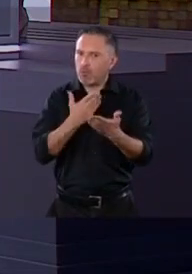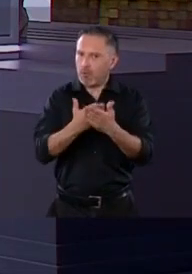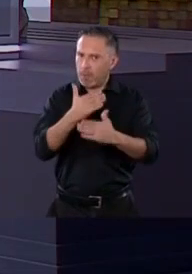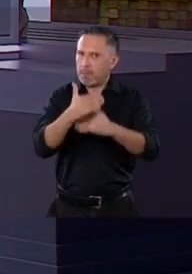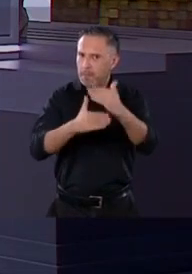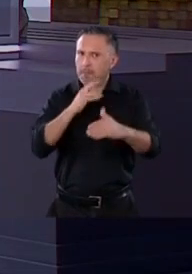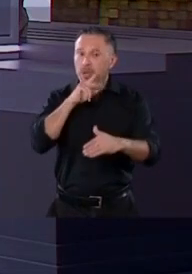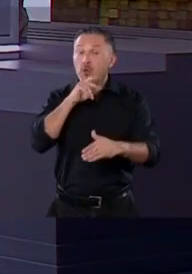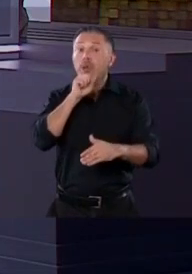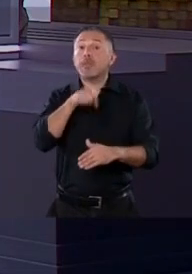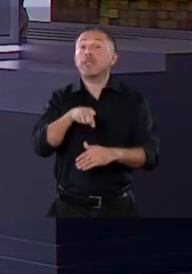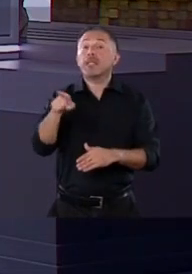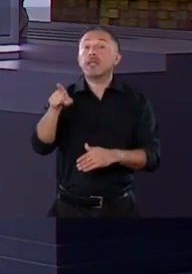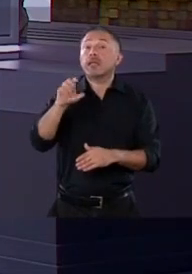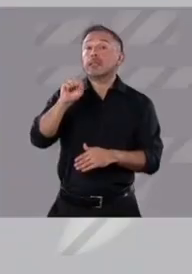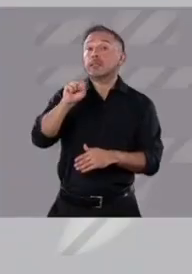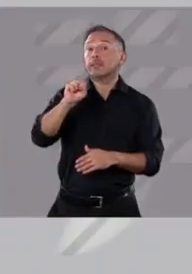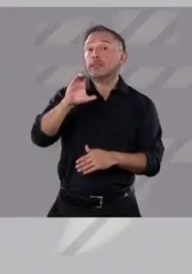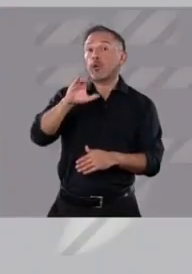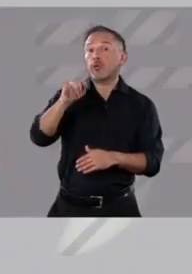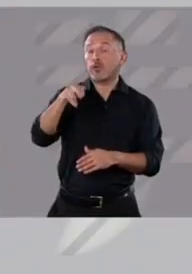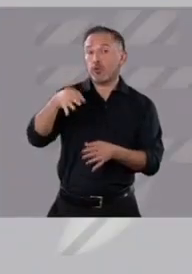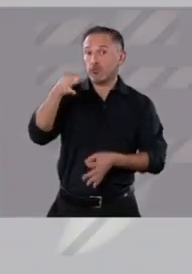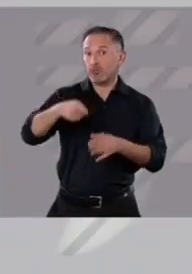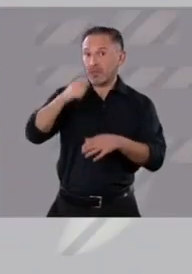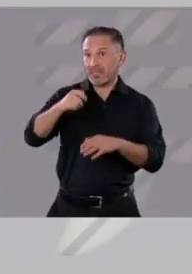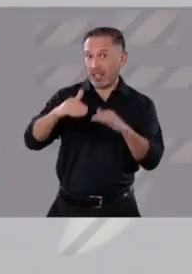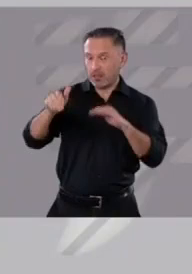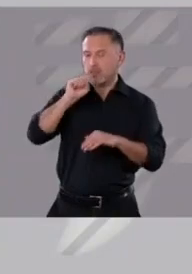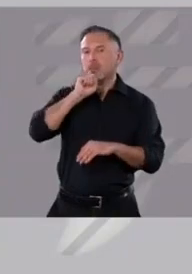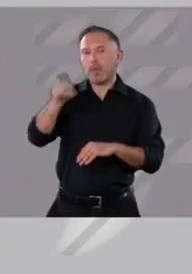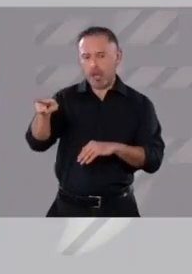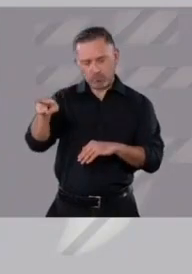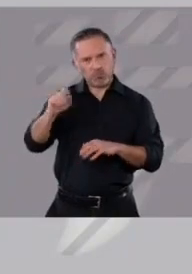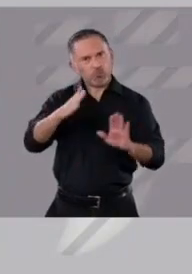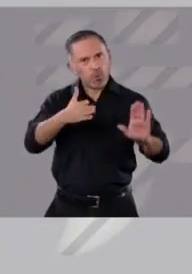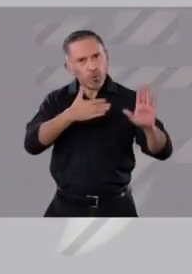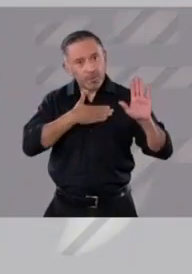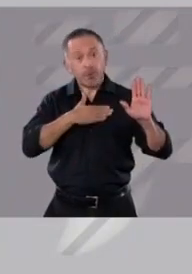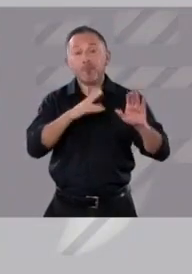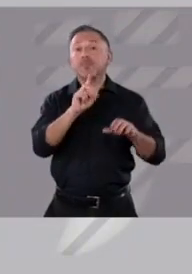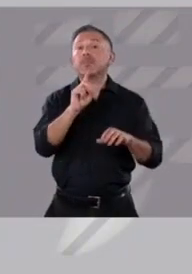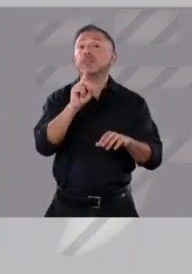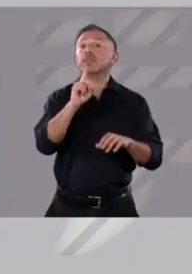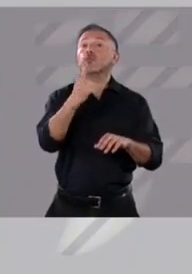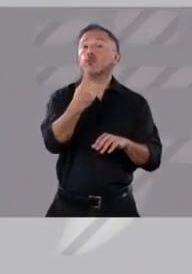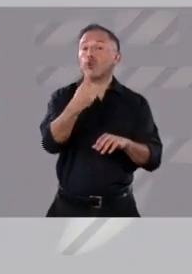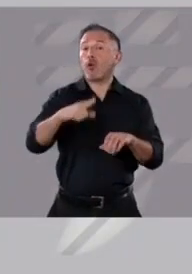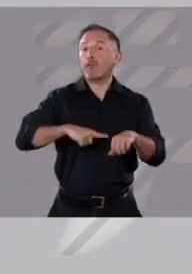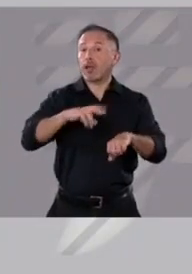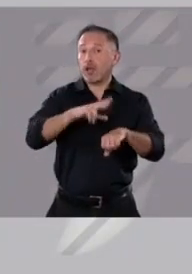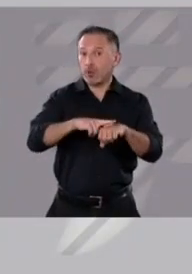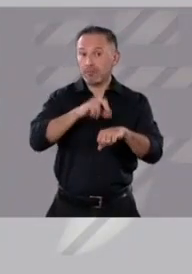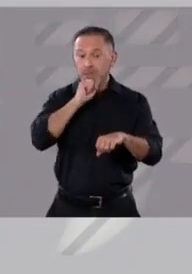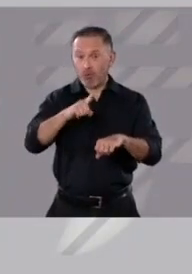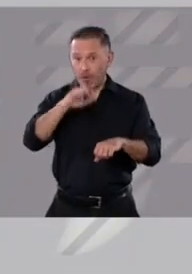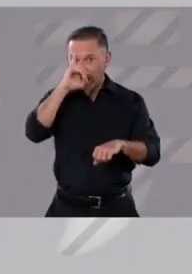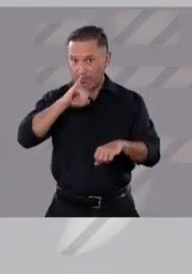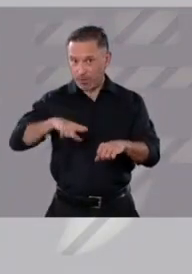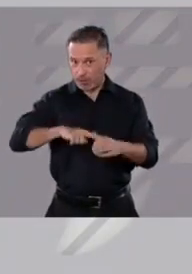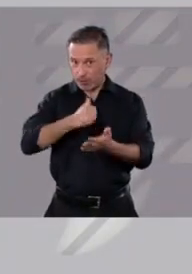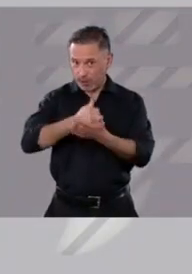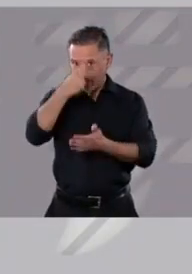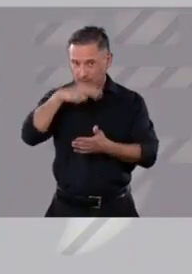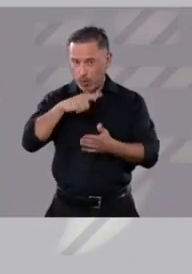debería también comprometerse con la seguridad. 31 gobernadores y el jefe de gobierno de la Ciudad de México escribieron